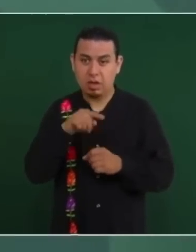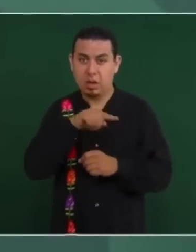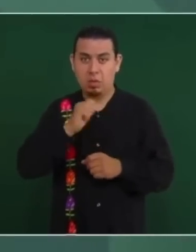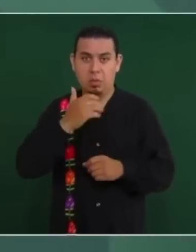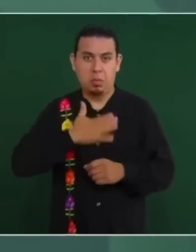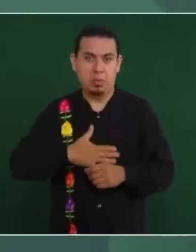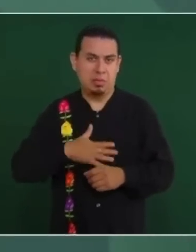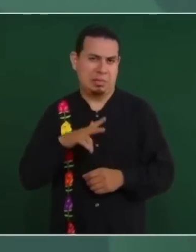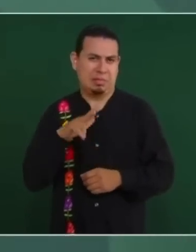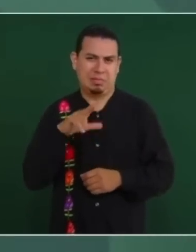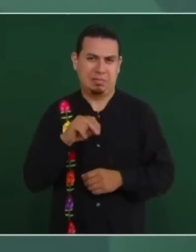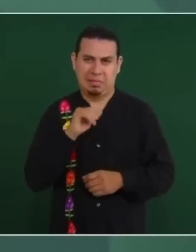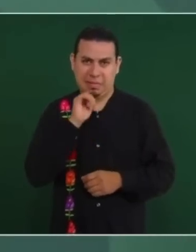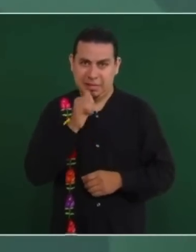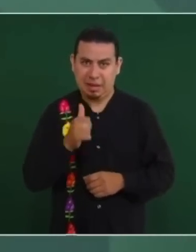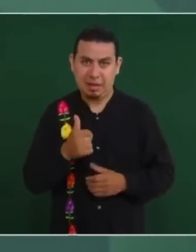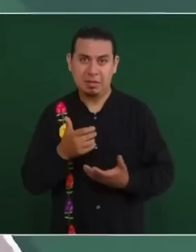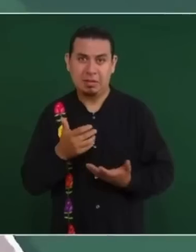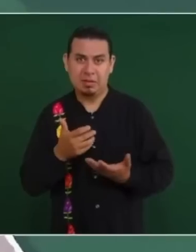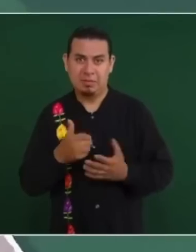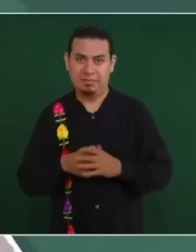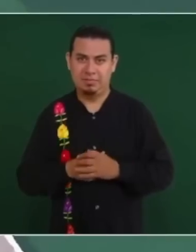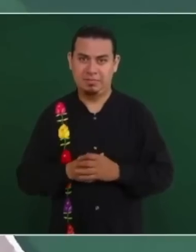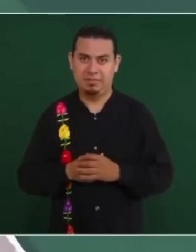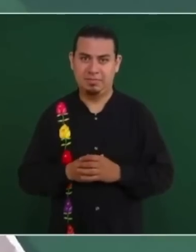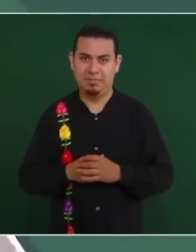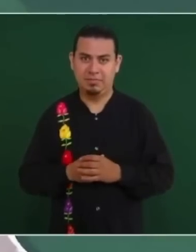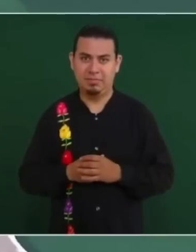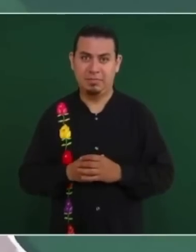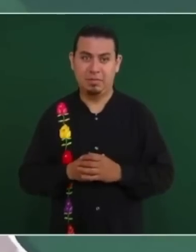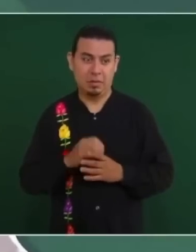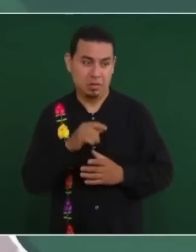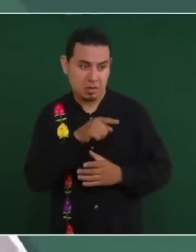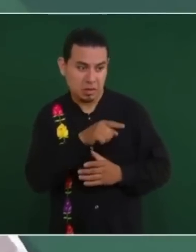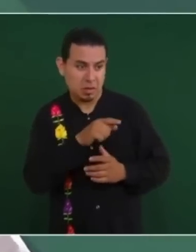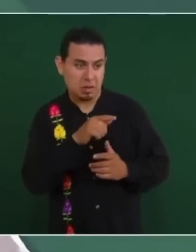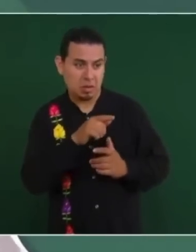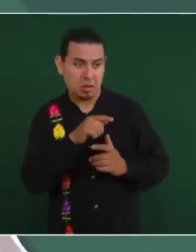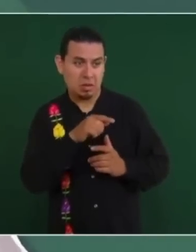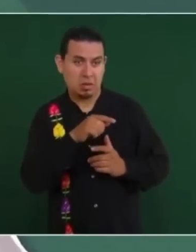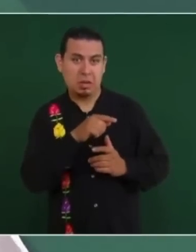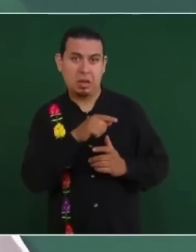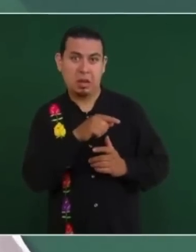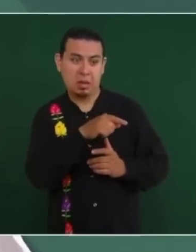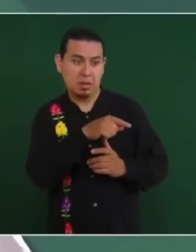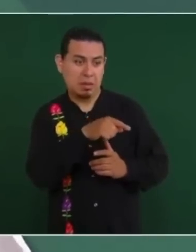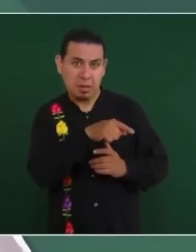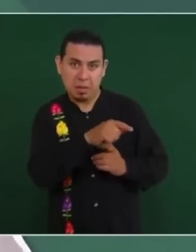podemos llevar a cabo fraudes